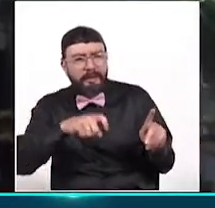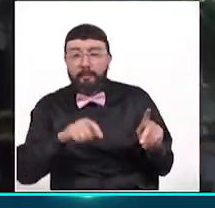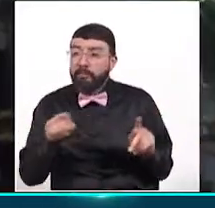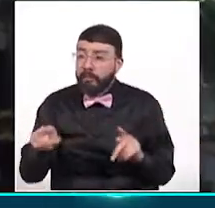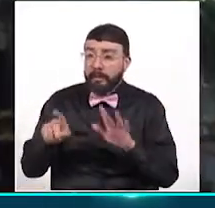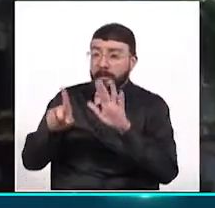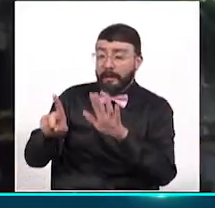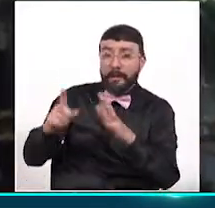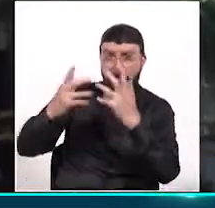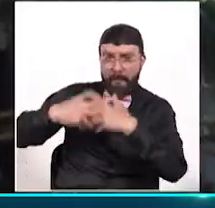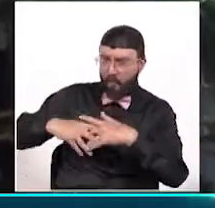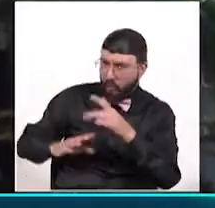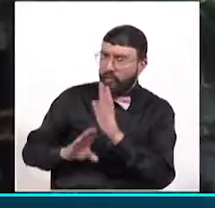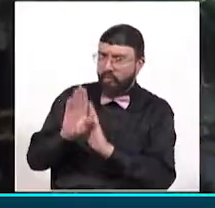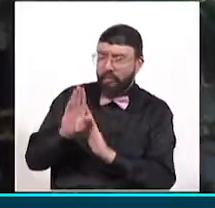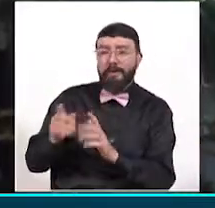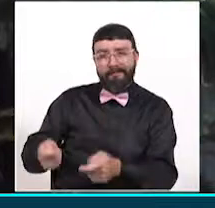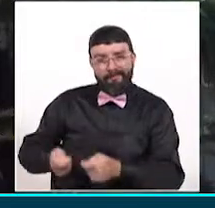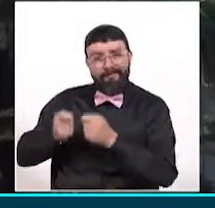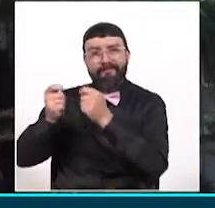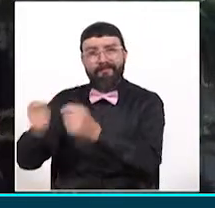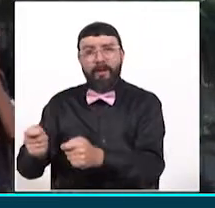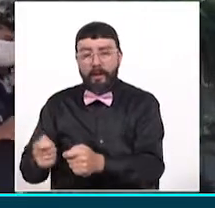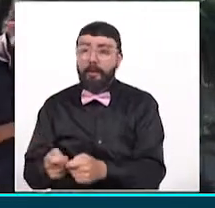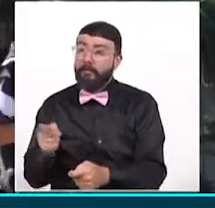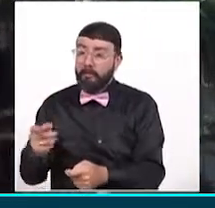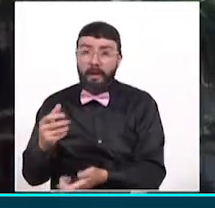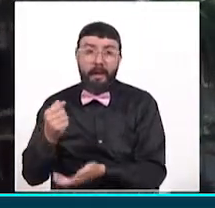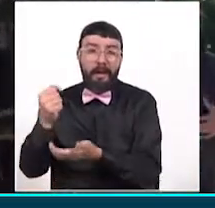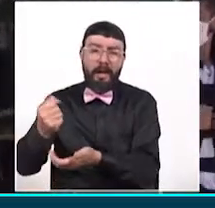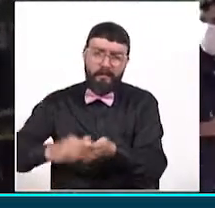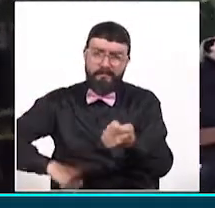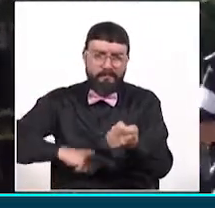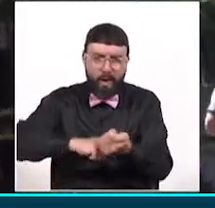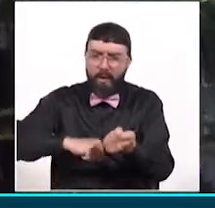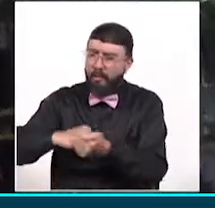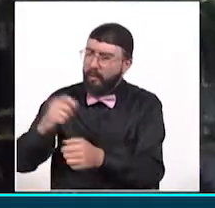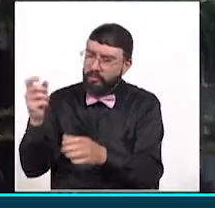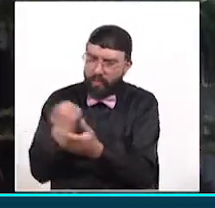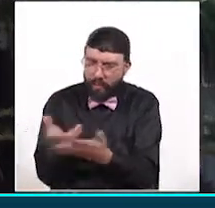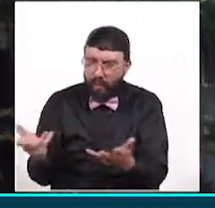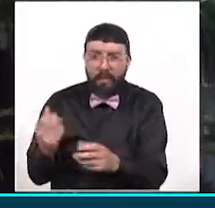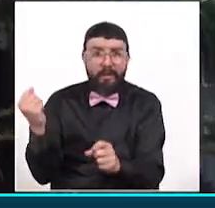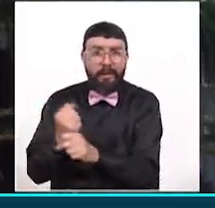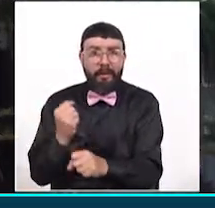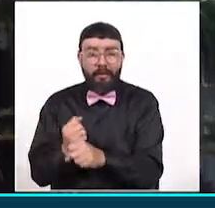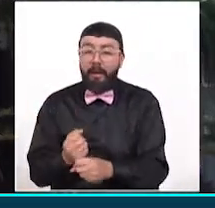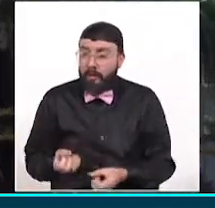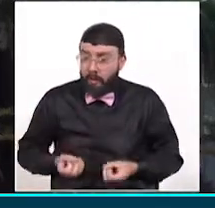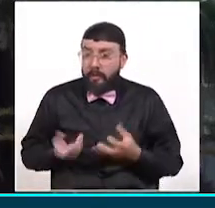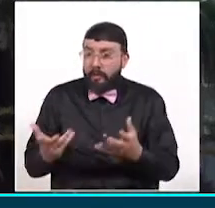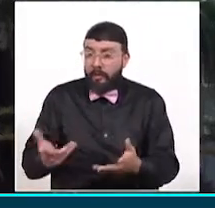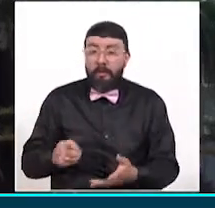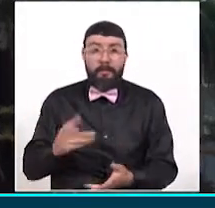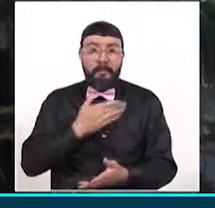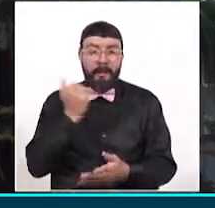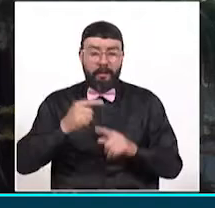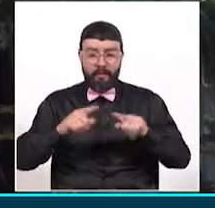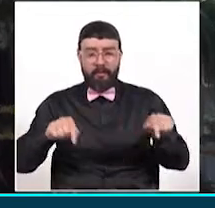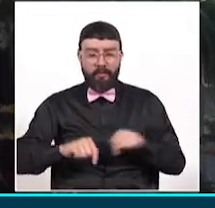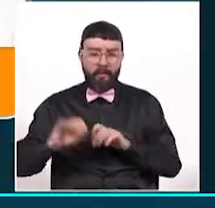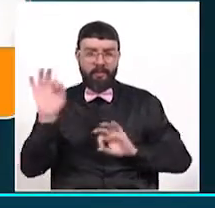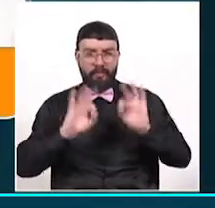empresarios emprendedores del municipio, quienes recibieron inversión en capital de trabajo e insumos con el fin de fortalecer sus unidades productivas.